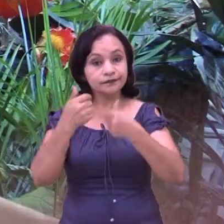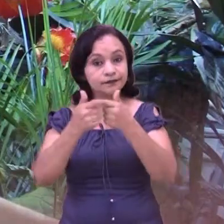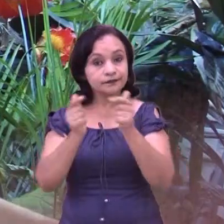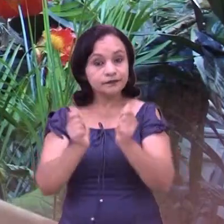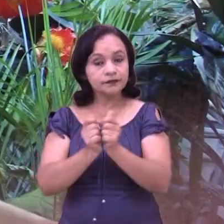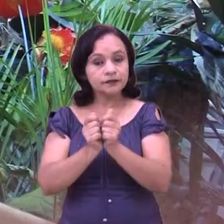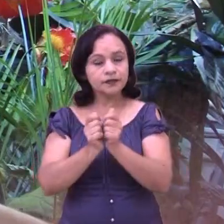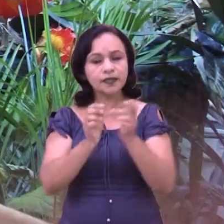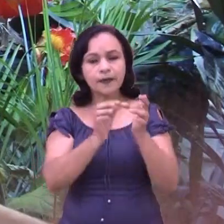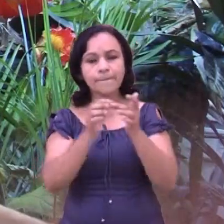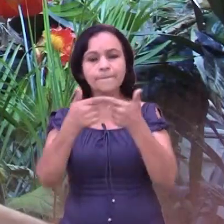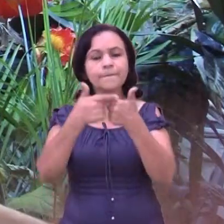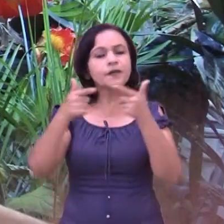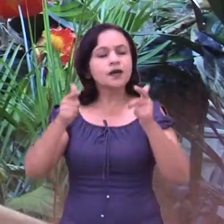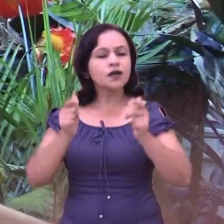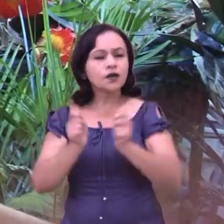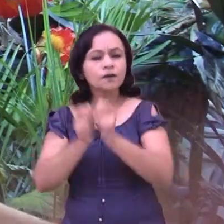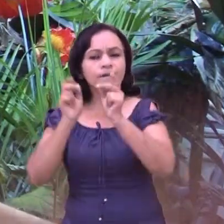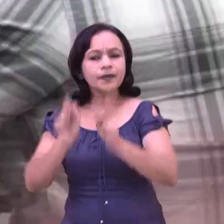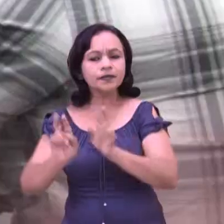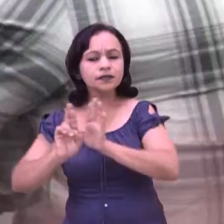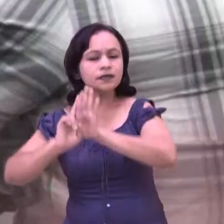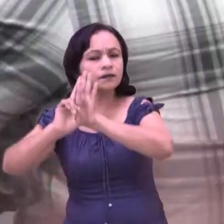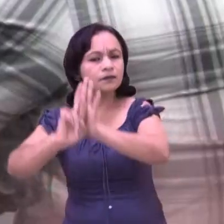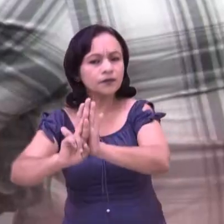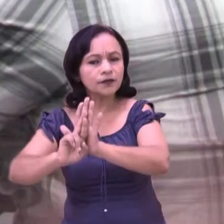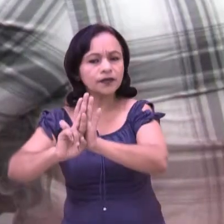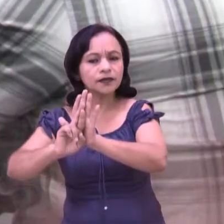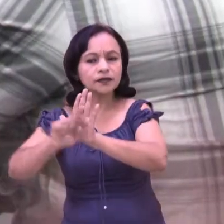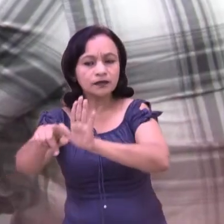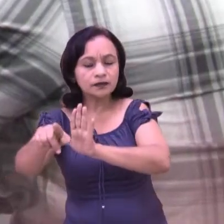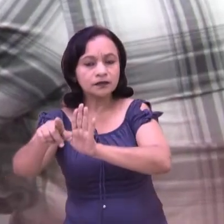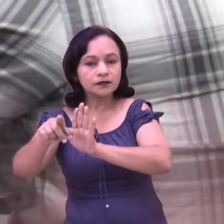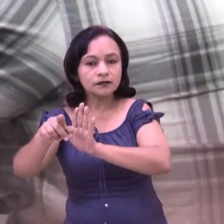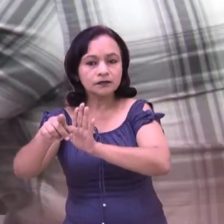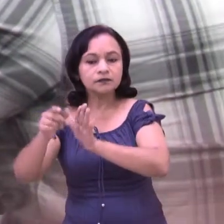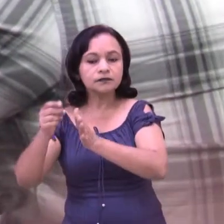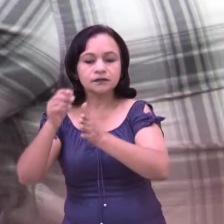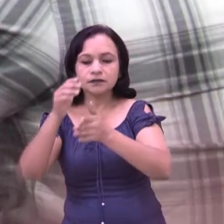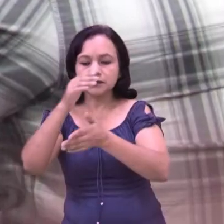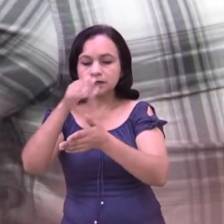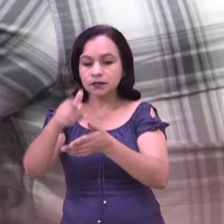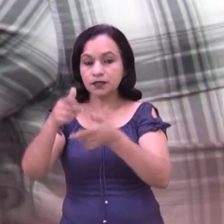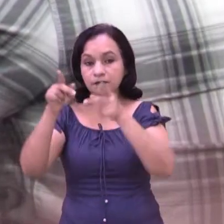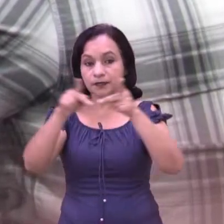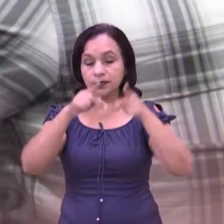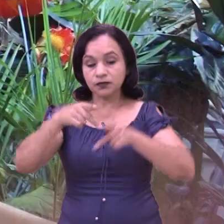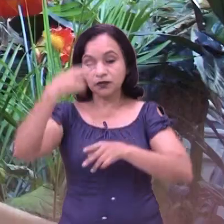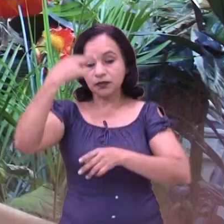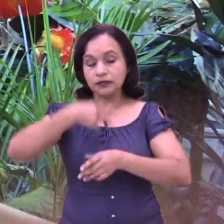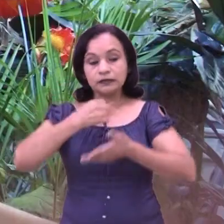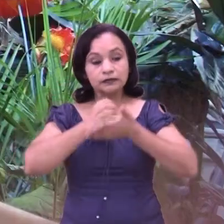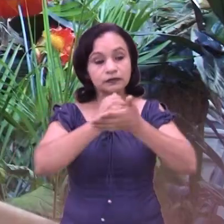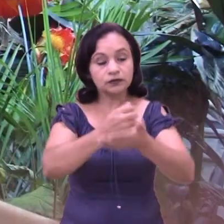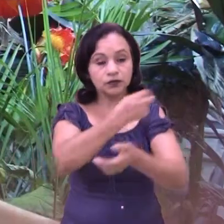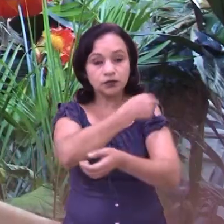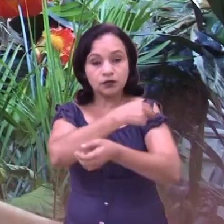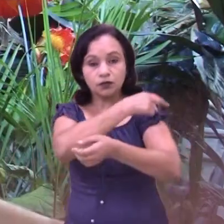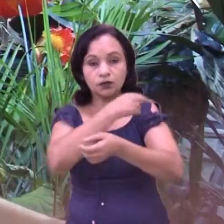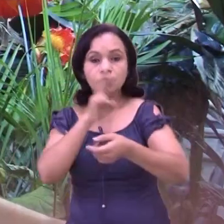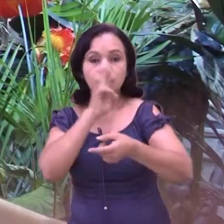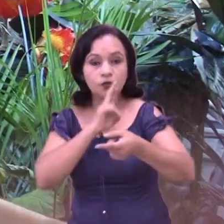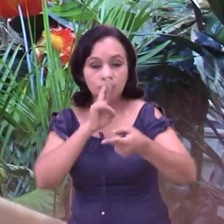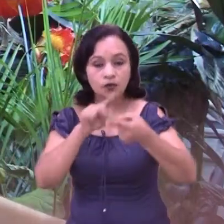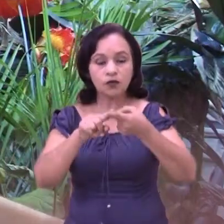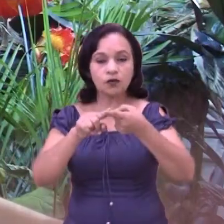En un caso muy particular, la brigada de respuesta multidisciplinaria que ellos tienen en los centros comerciales, la brigada de primeros auxilios, la